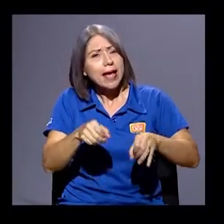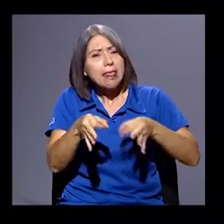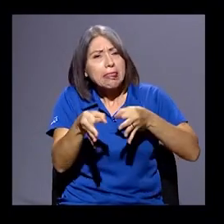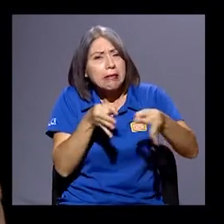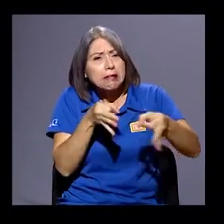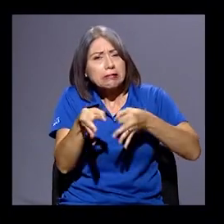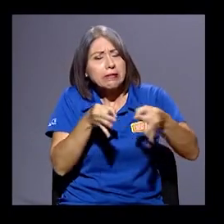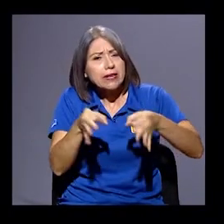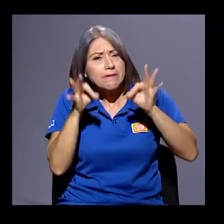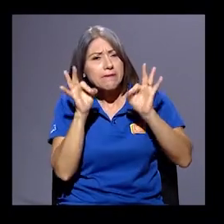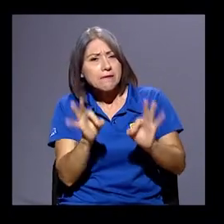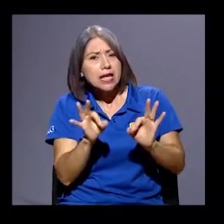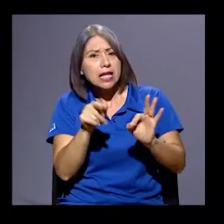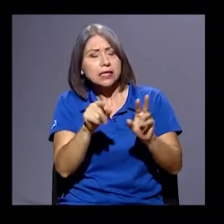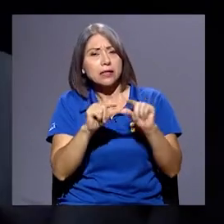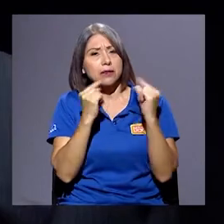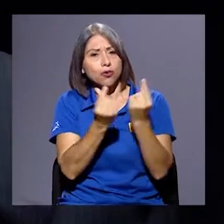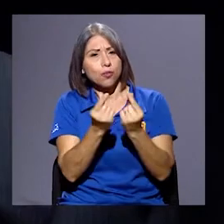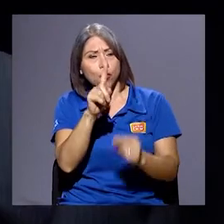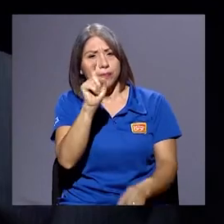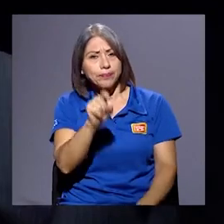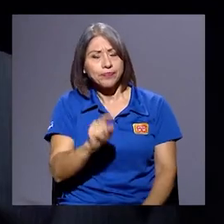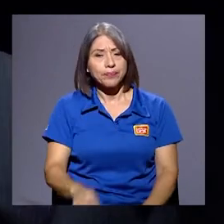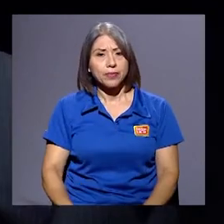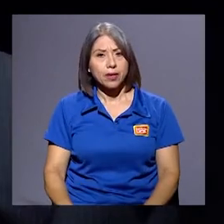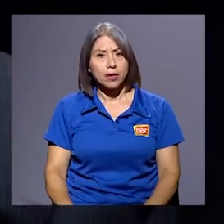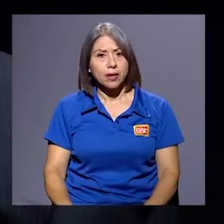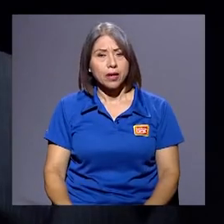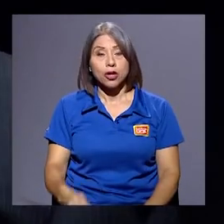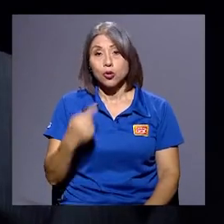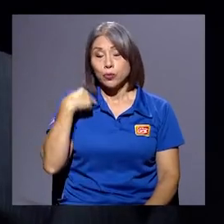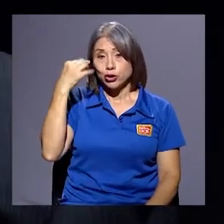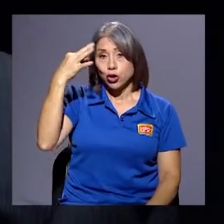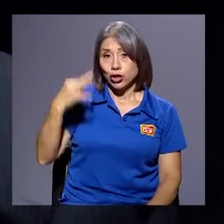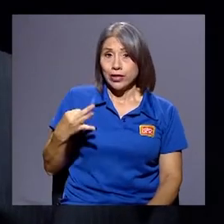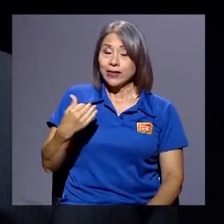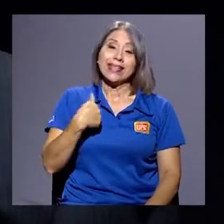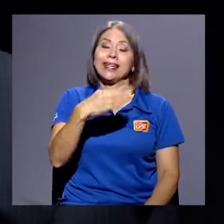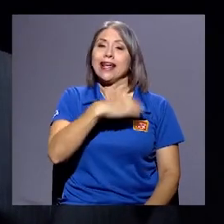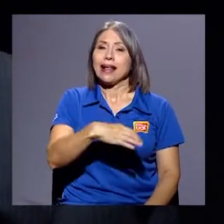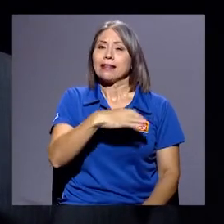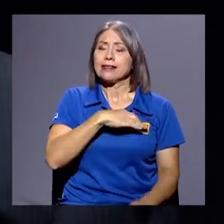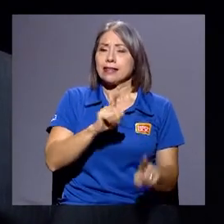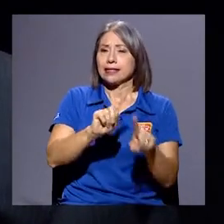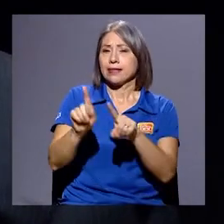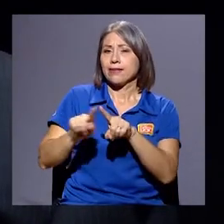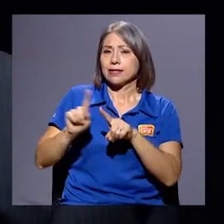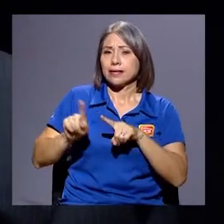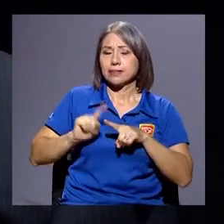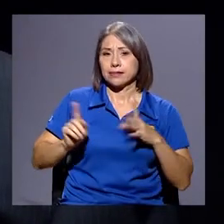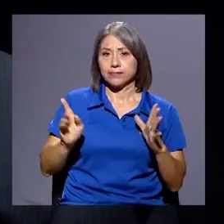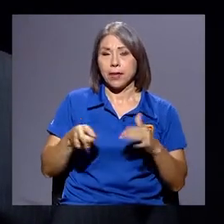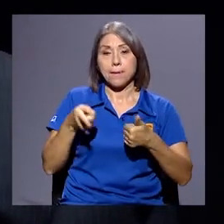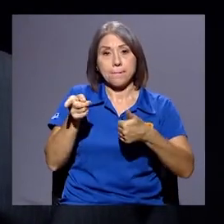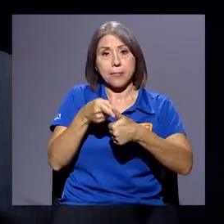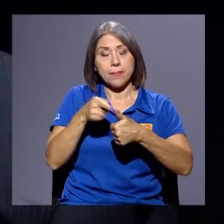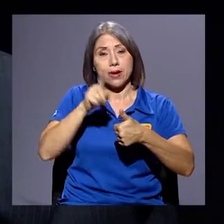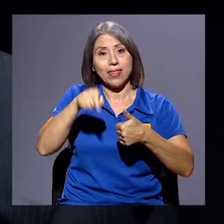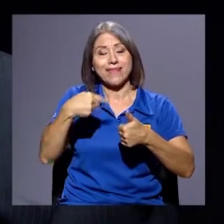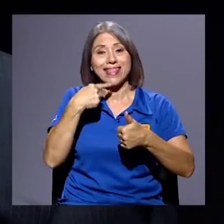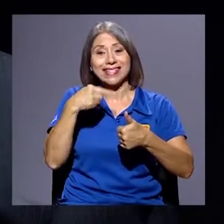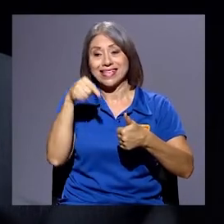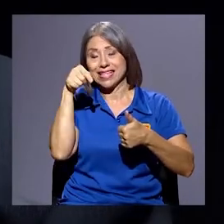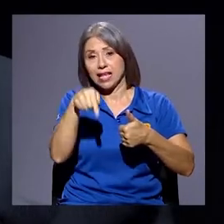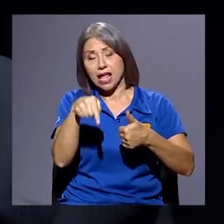describir bien ese grupo? Bueno, yo creo que tiene características muy diversas. En primer lugar, habría que decir que